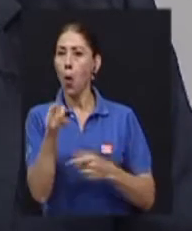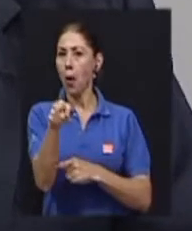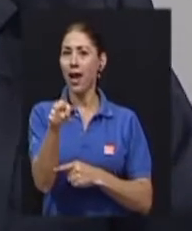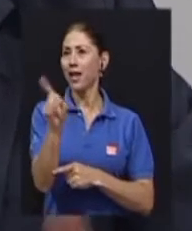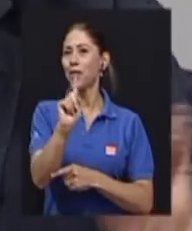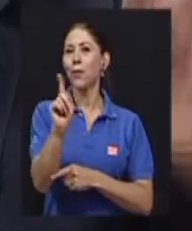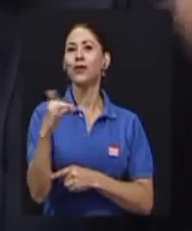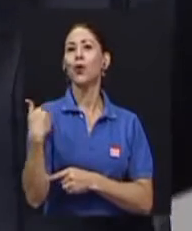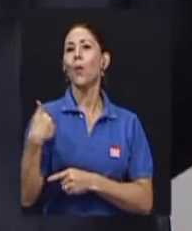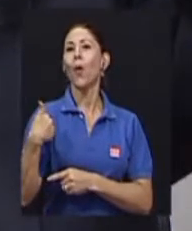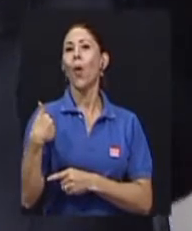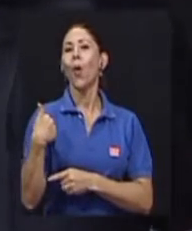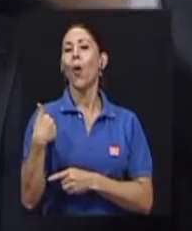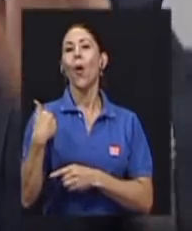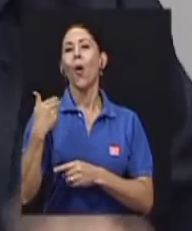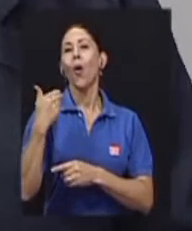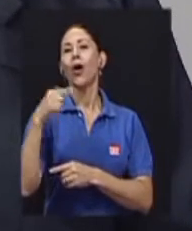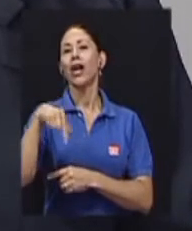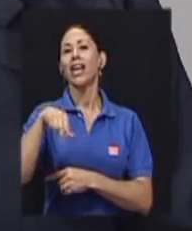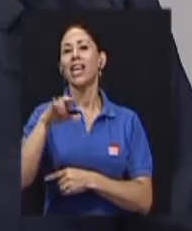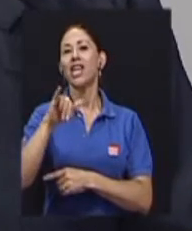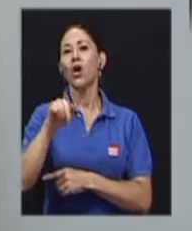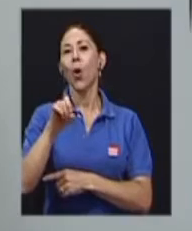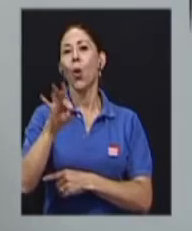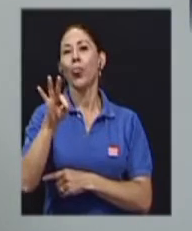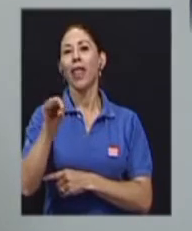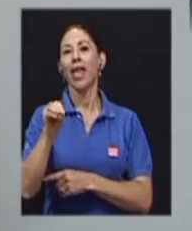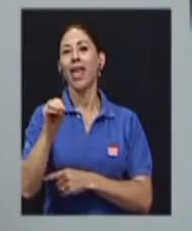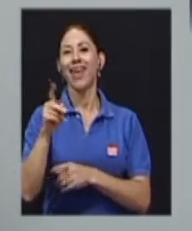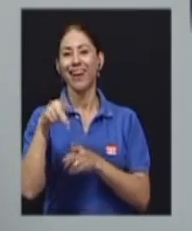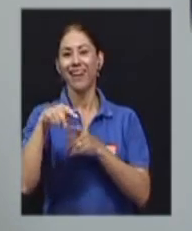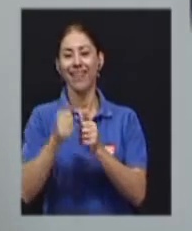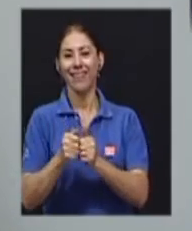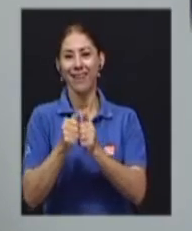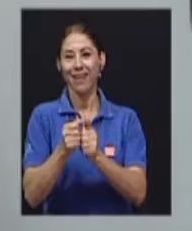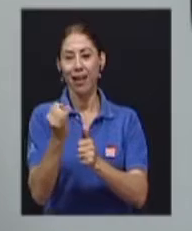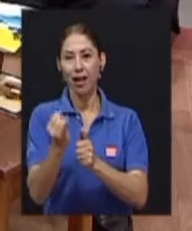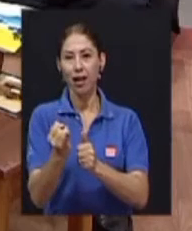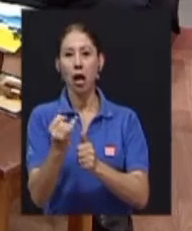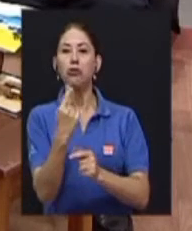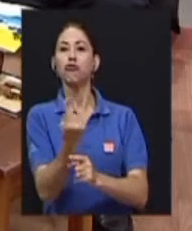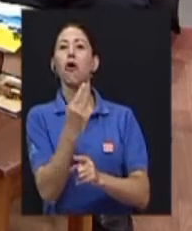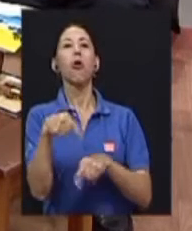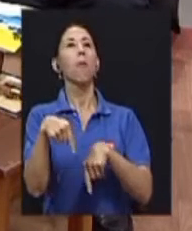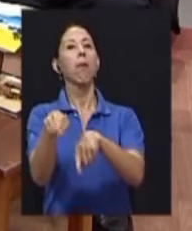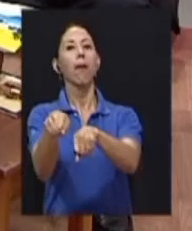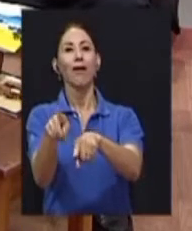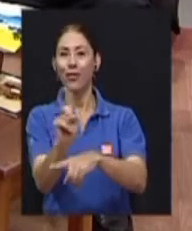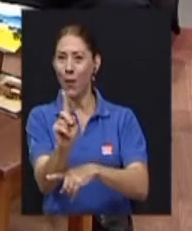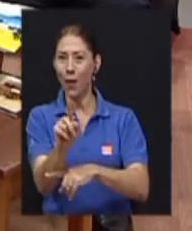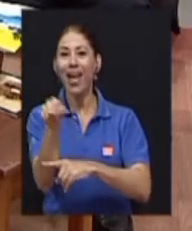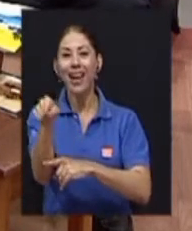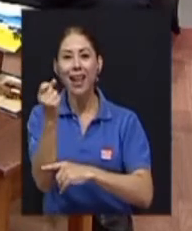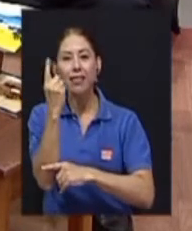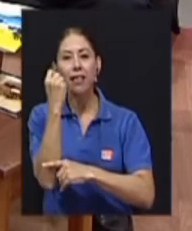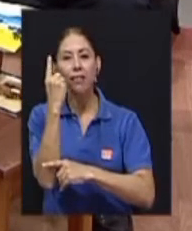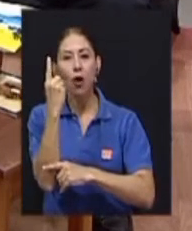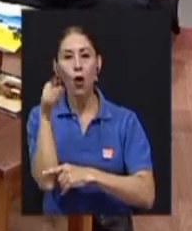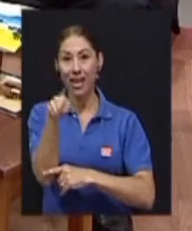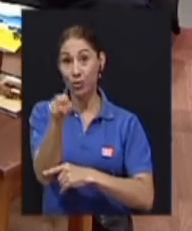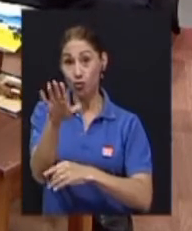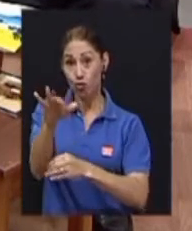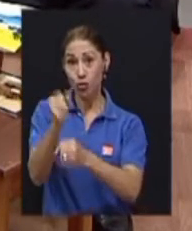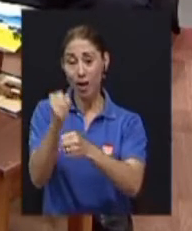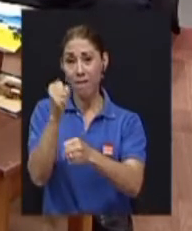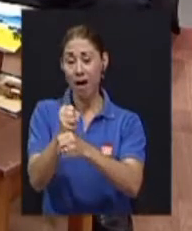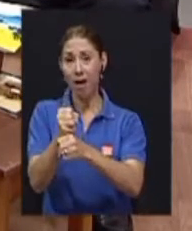Quijote que va adelante por su cuenta, sino que él entendió que para cumplir su misión, ya que eran tantos